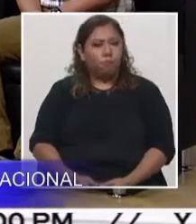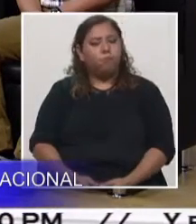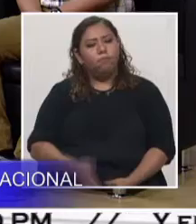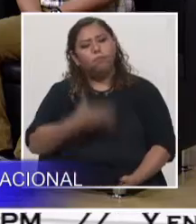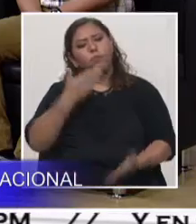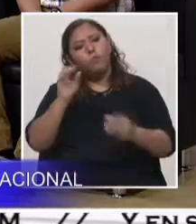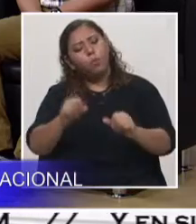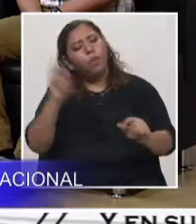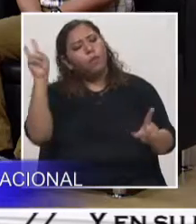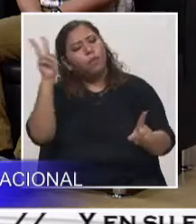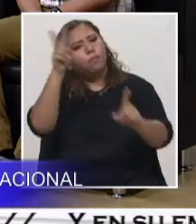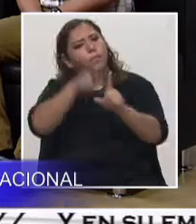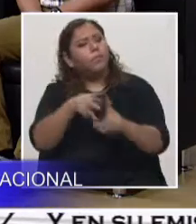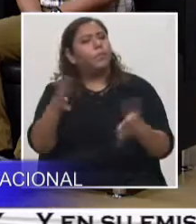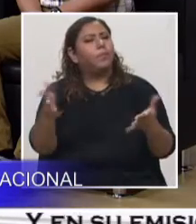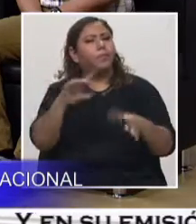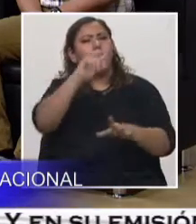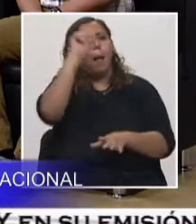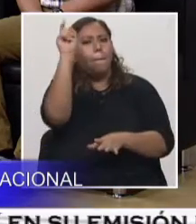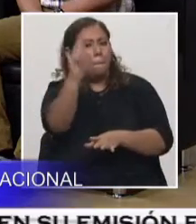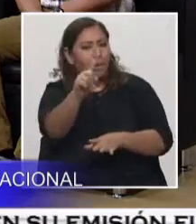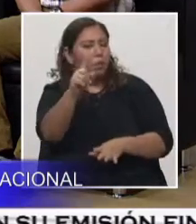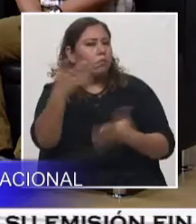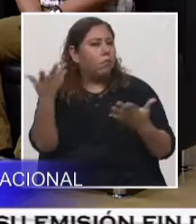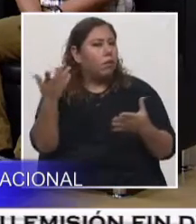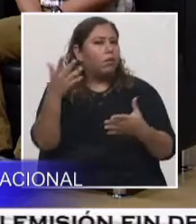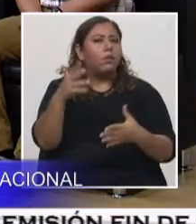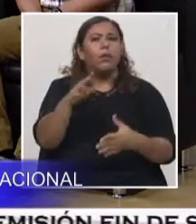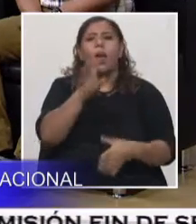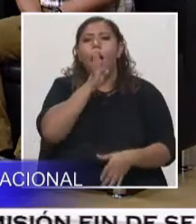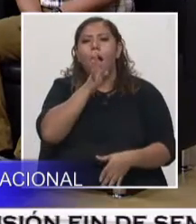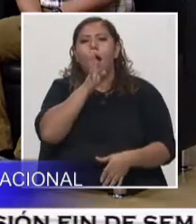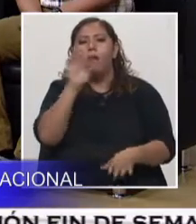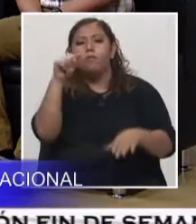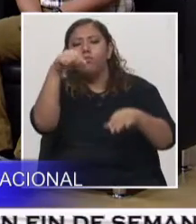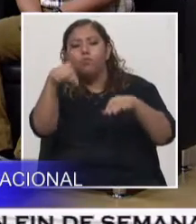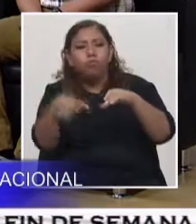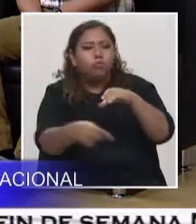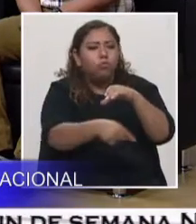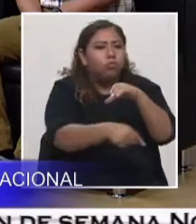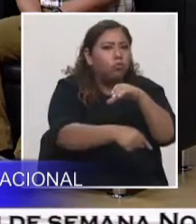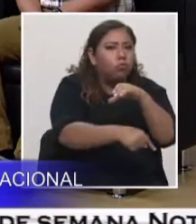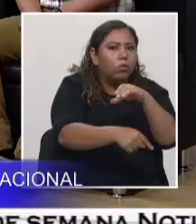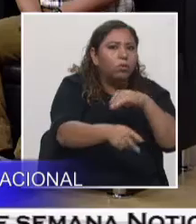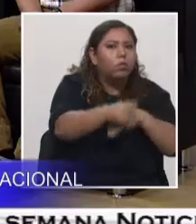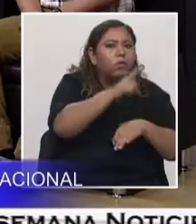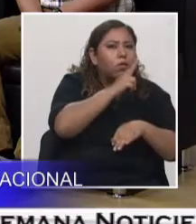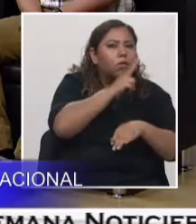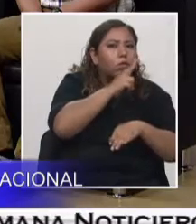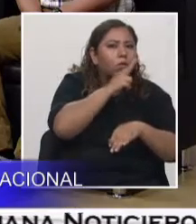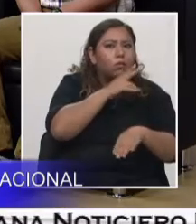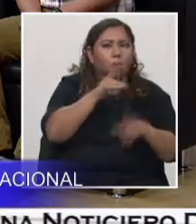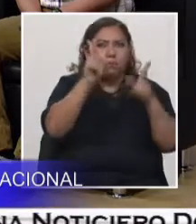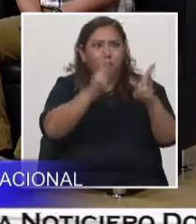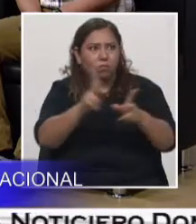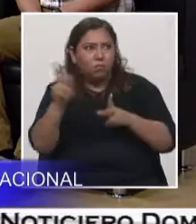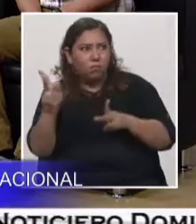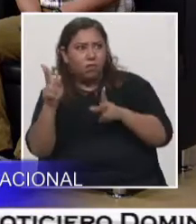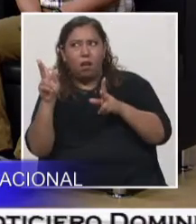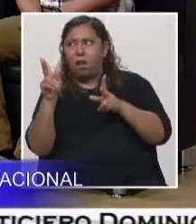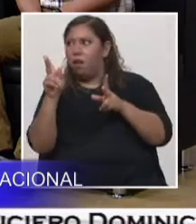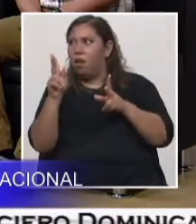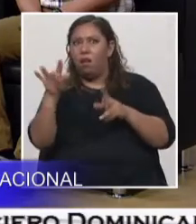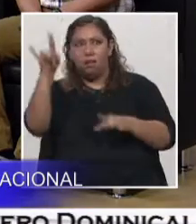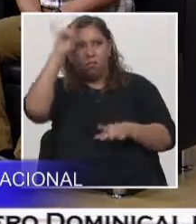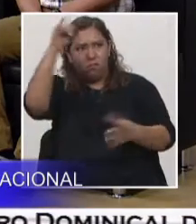Cuando se habla de minería, Ingeniero Erazo, en Honduras, pues dicen, bueno, vamos a explotar la minería y la gente como, Dios mío, llegó el